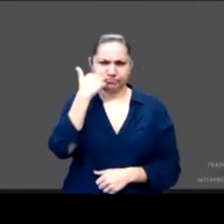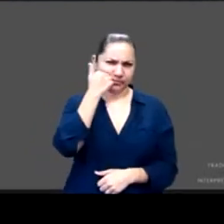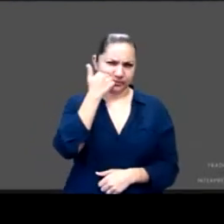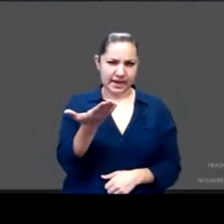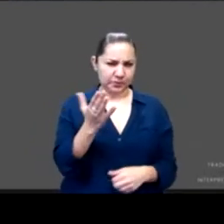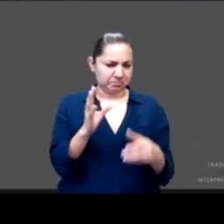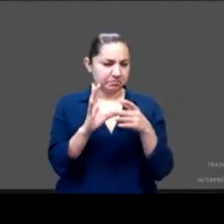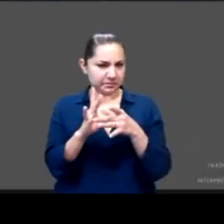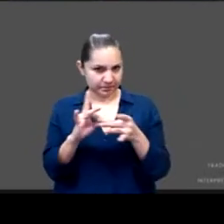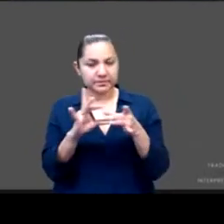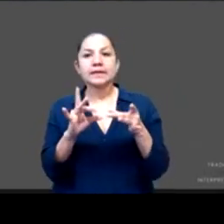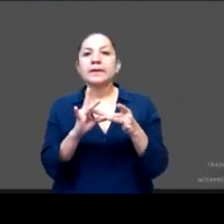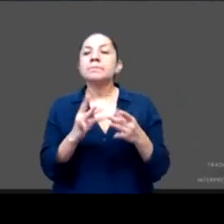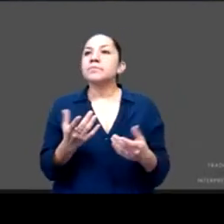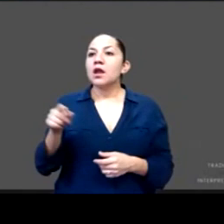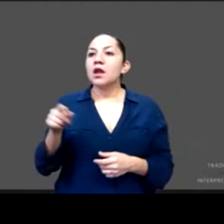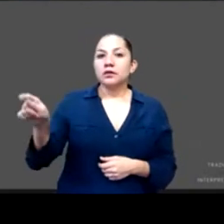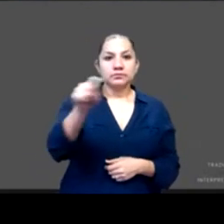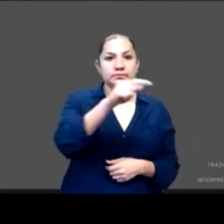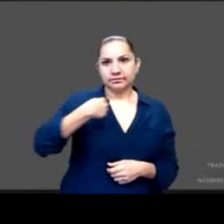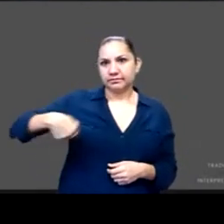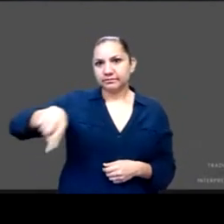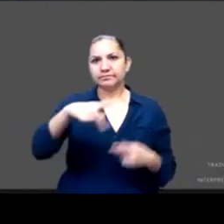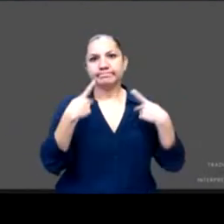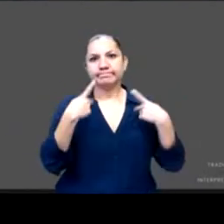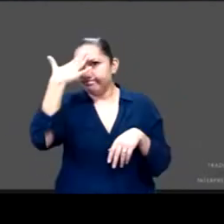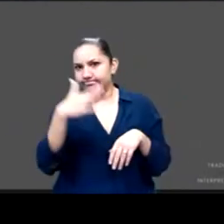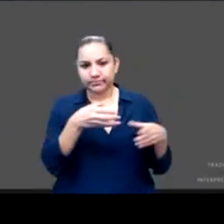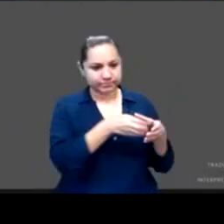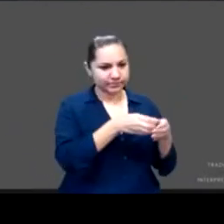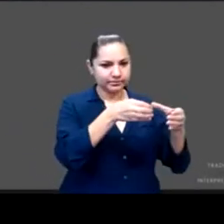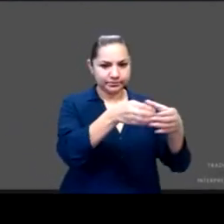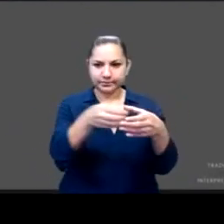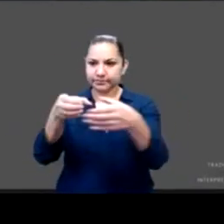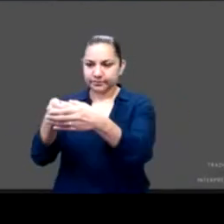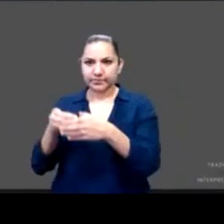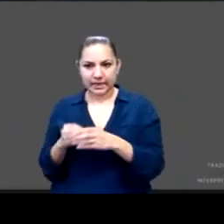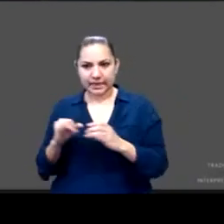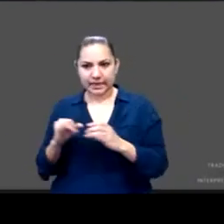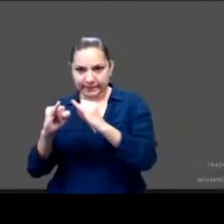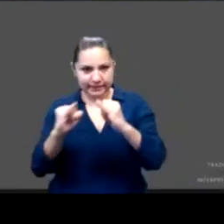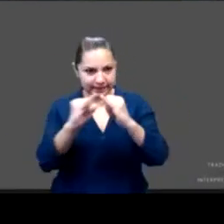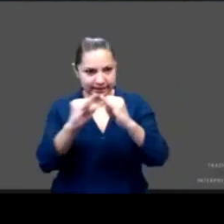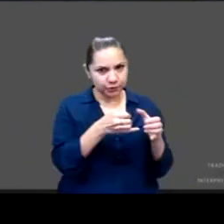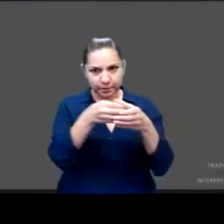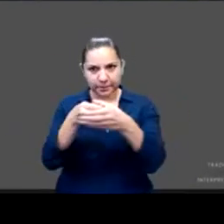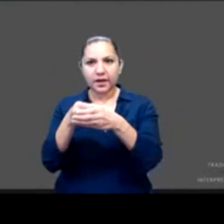compartidos, sobre todo desde esta perspectiva interinstitucional e intersectorial para el abordaje